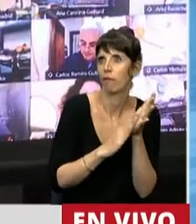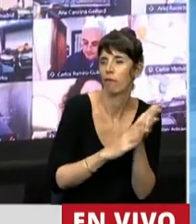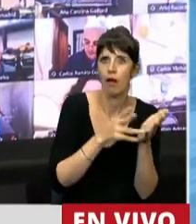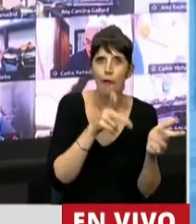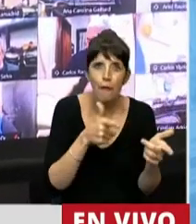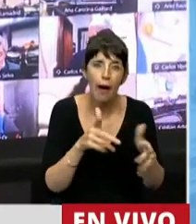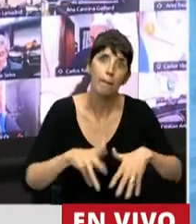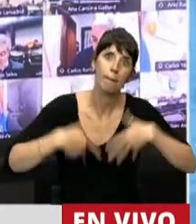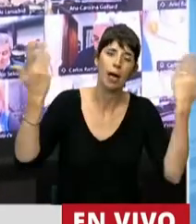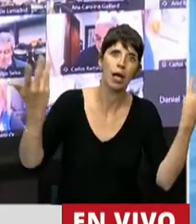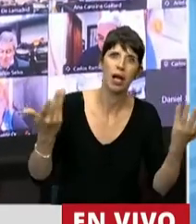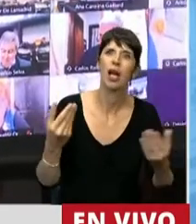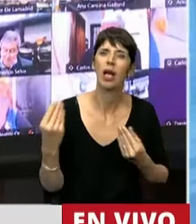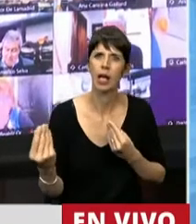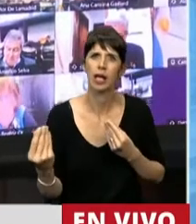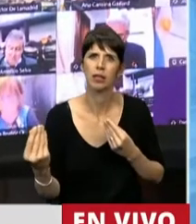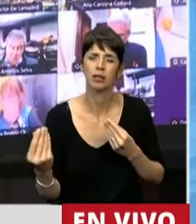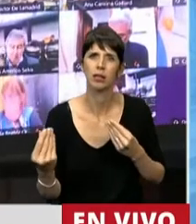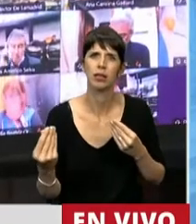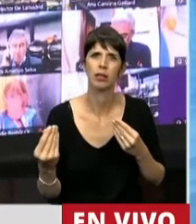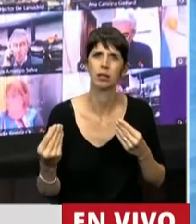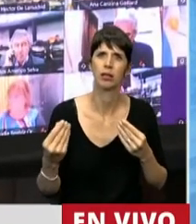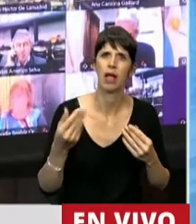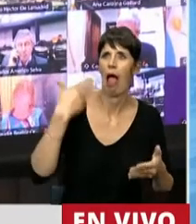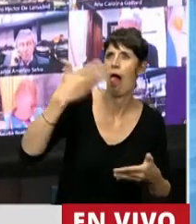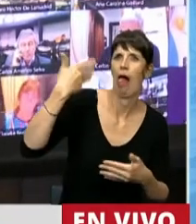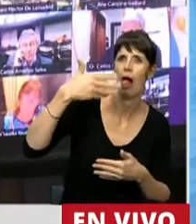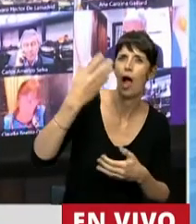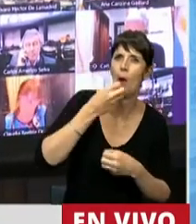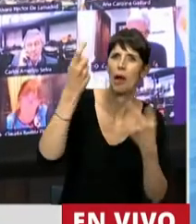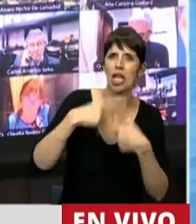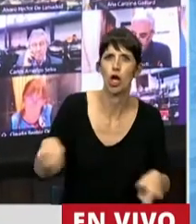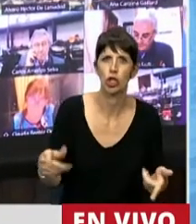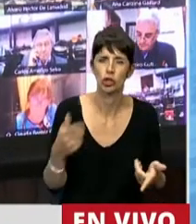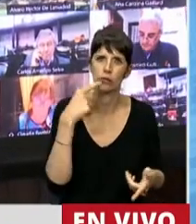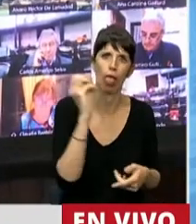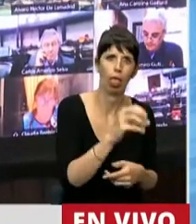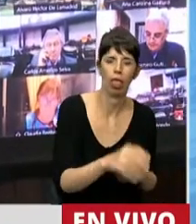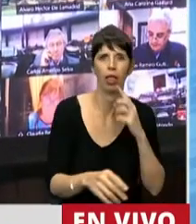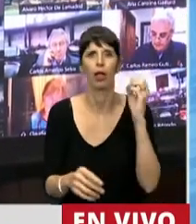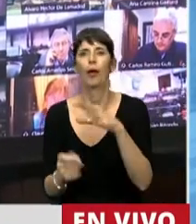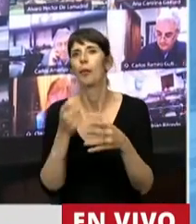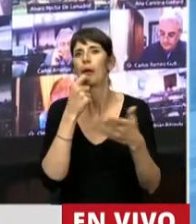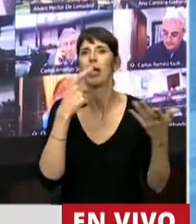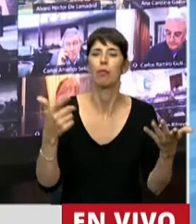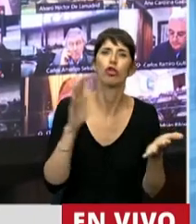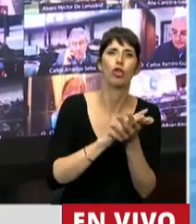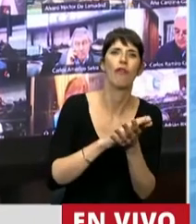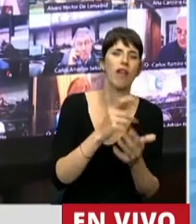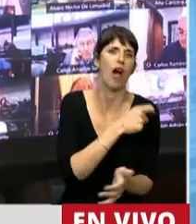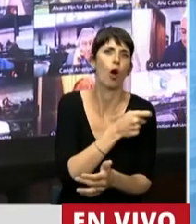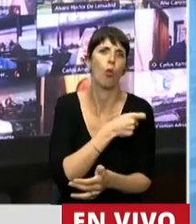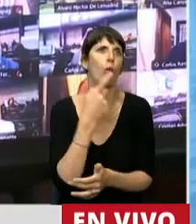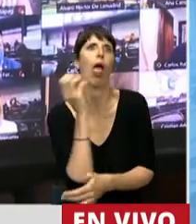temeraria, van desde un extremo a otro de desinformación, donde lo hemos visto poner en duda a la vacuna como una herramienta para